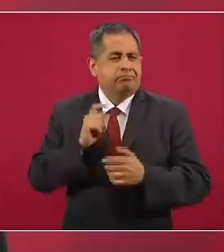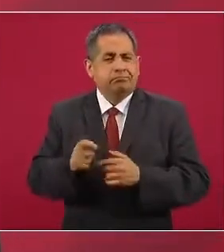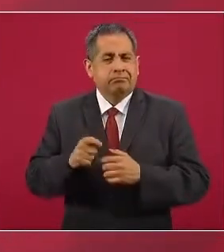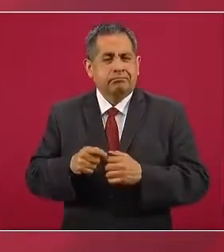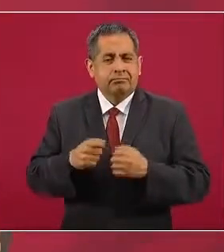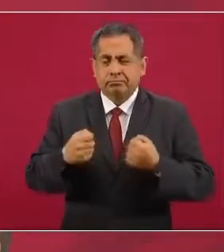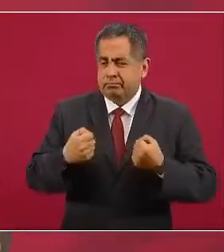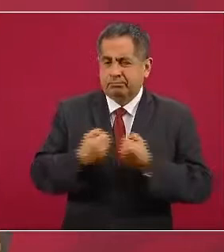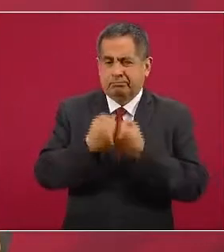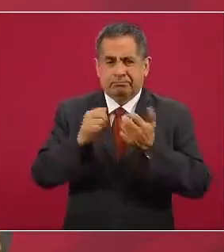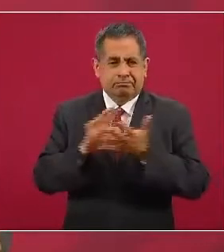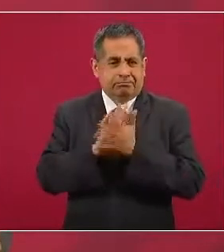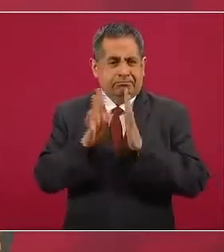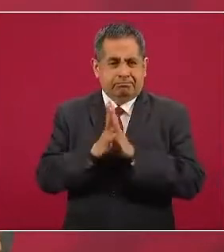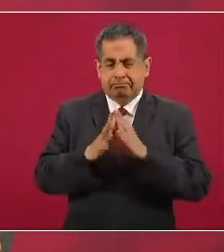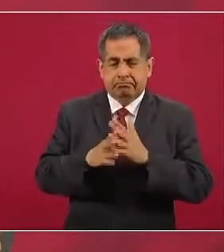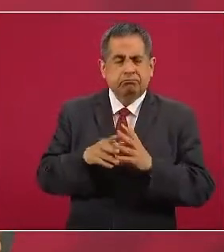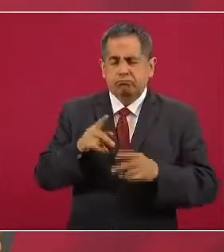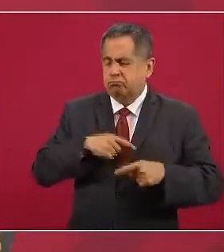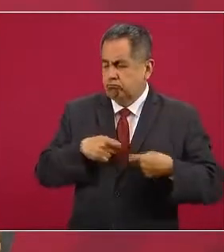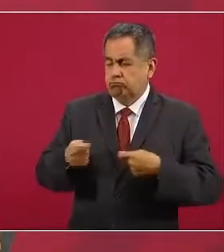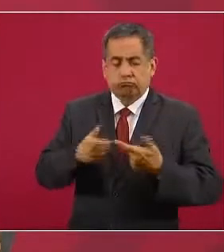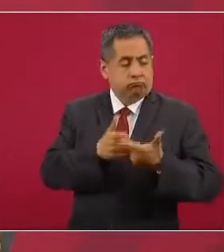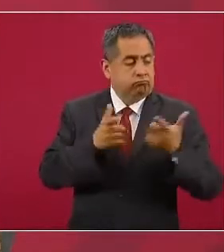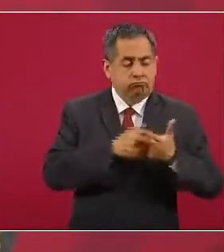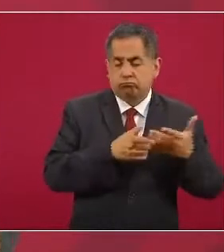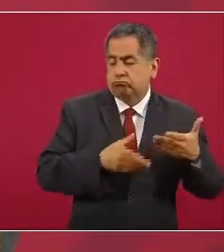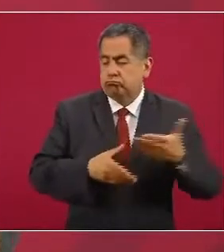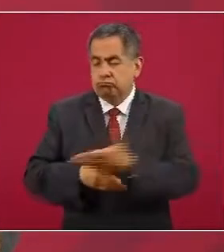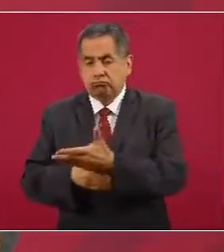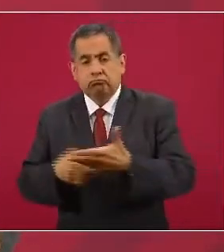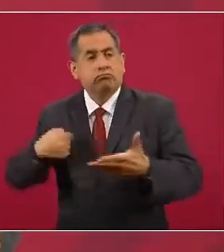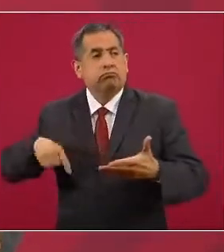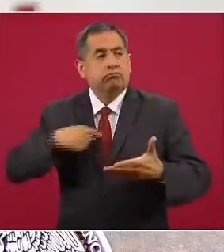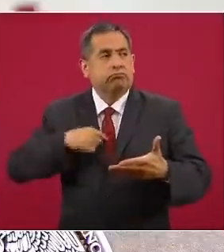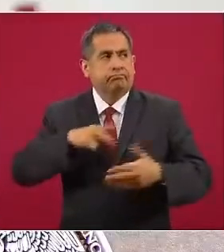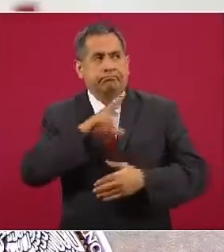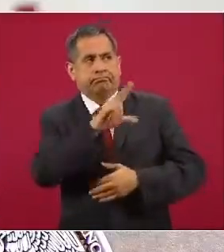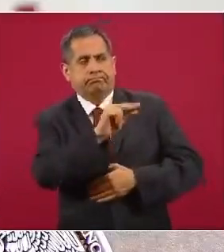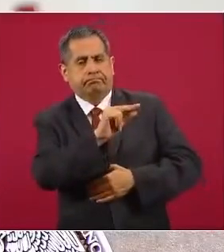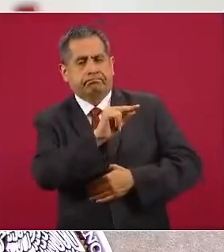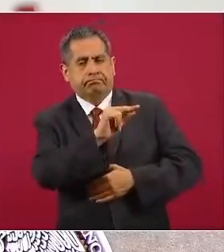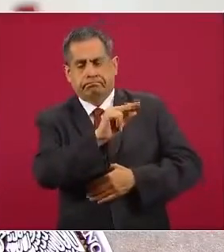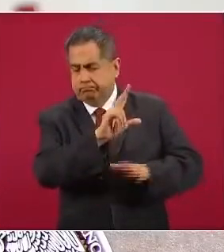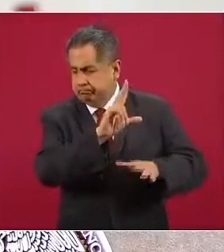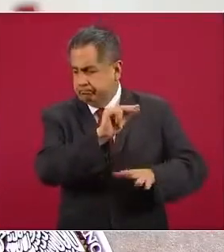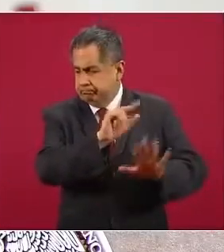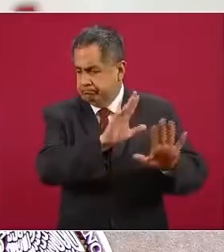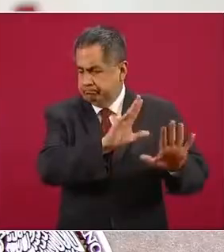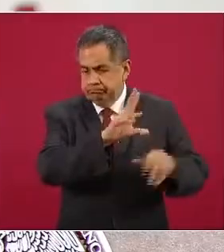las bandas de la delincuencia organizada, la respuesta siempre fue no.